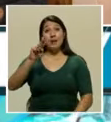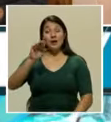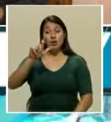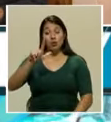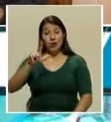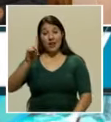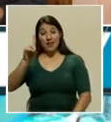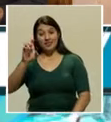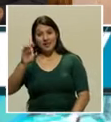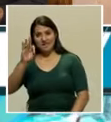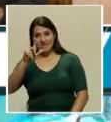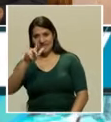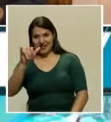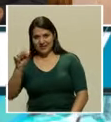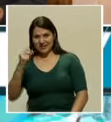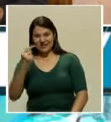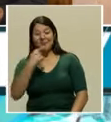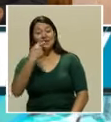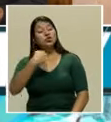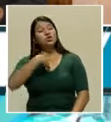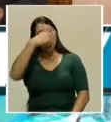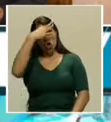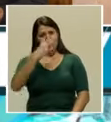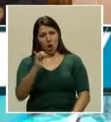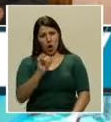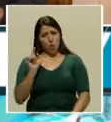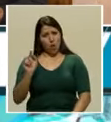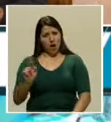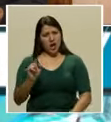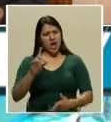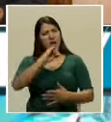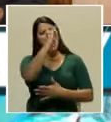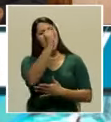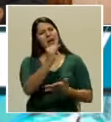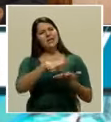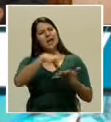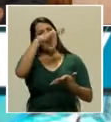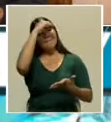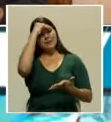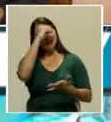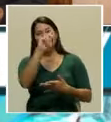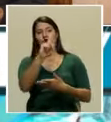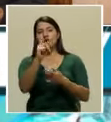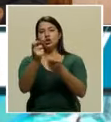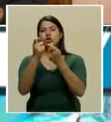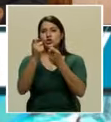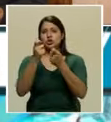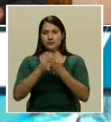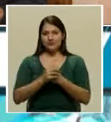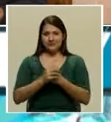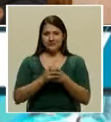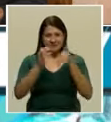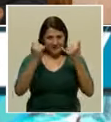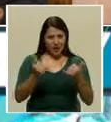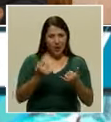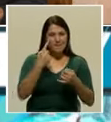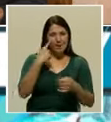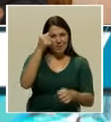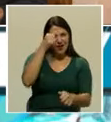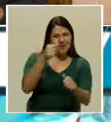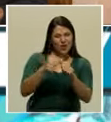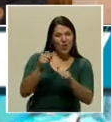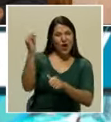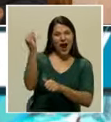como Manuel de Fallas, que el arte se aprende, no se enseña. Vayamos a ver el recuerdo del